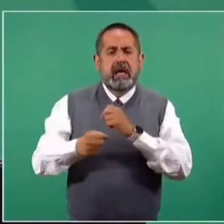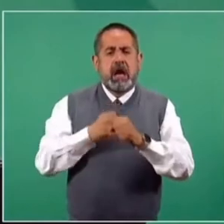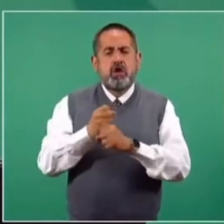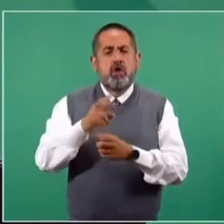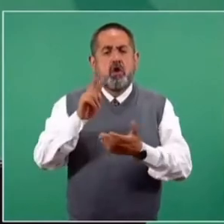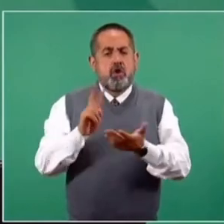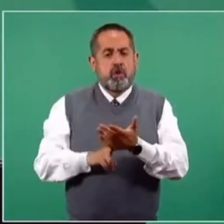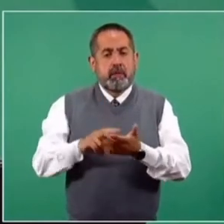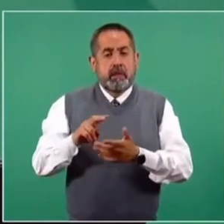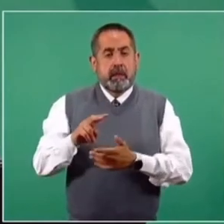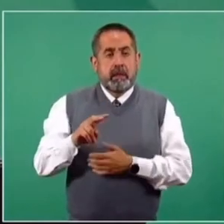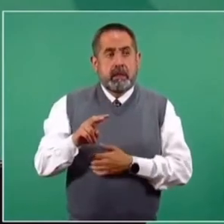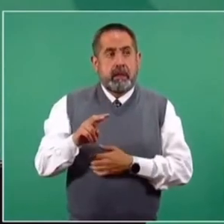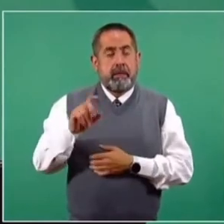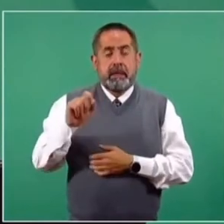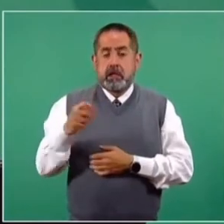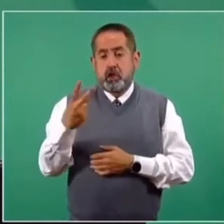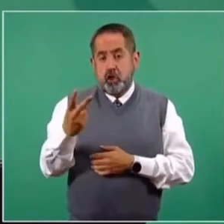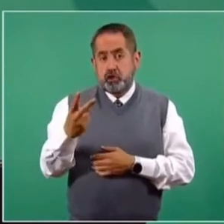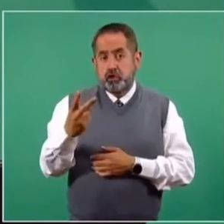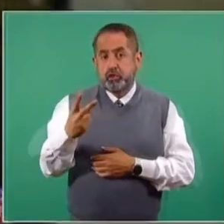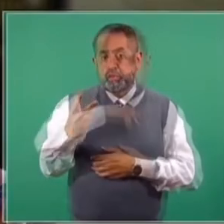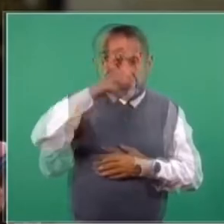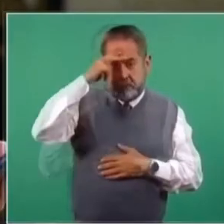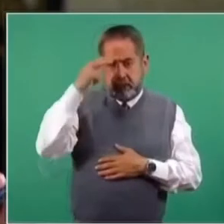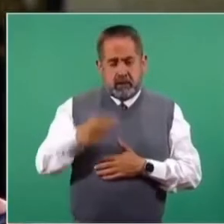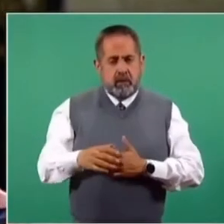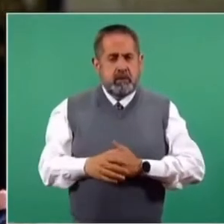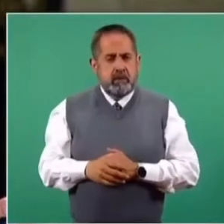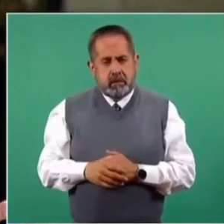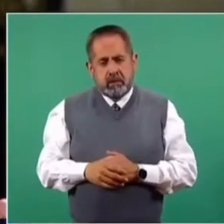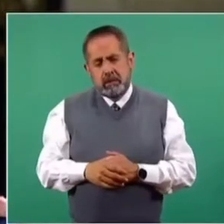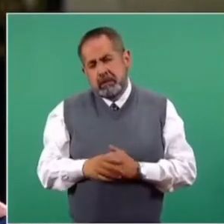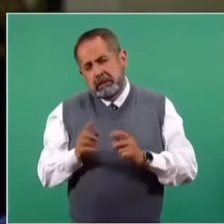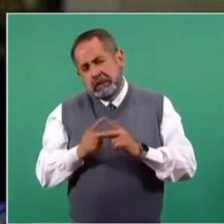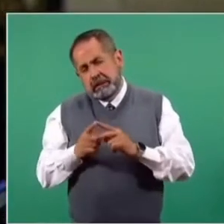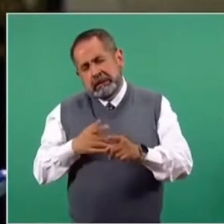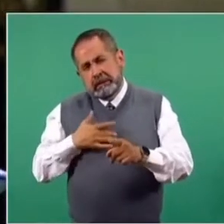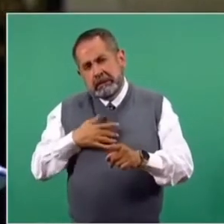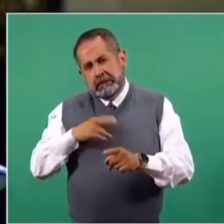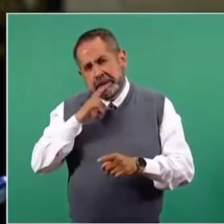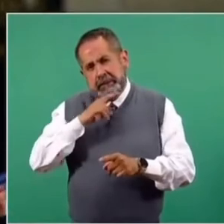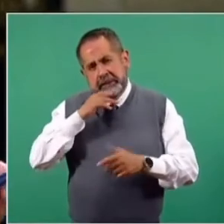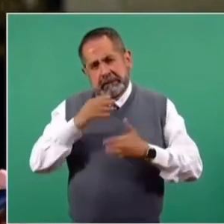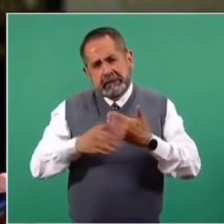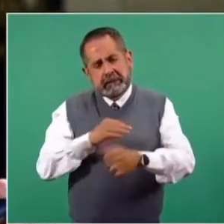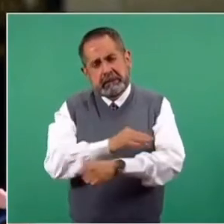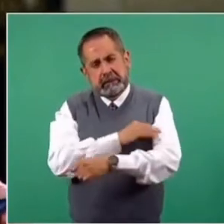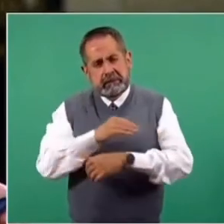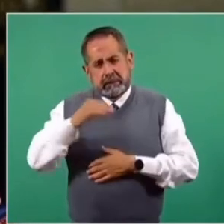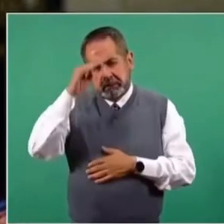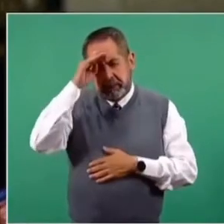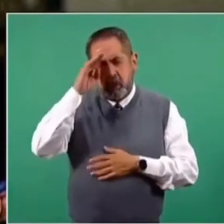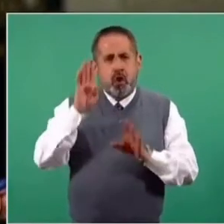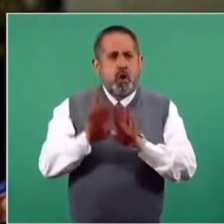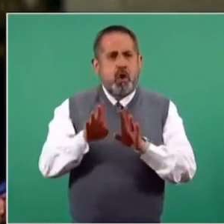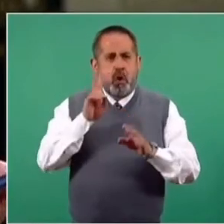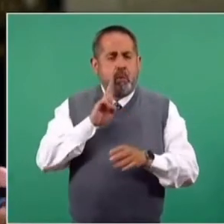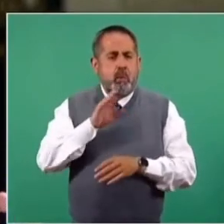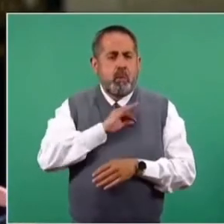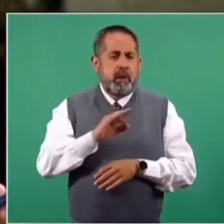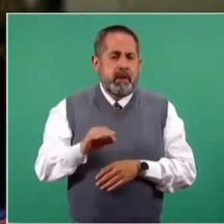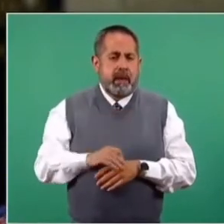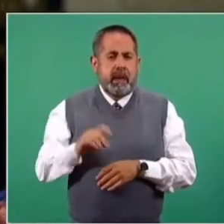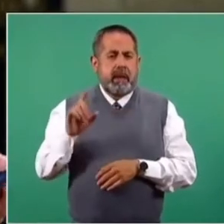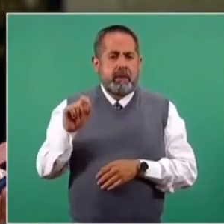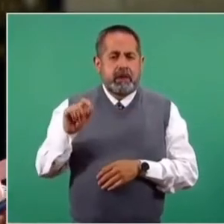primer trimestre de 2022. Con este ritmo de vacunación, ¿qué expectativa tienen de llegar al